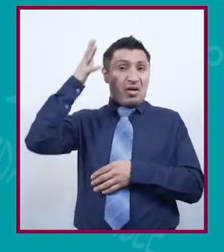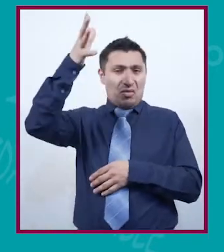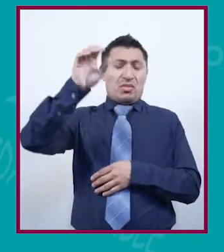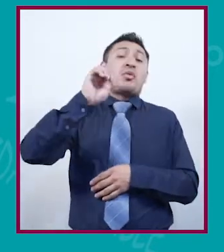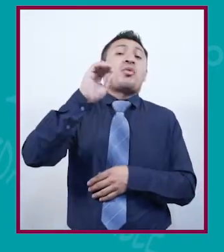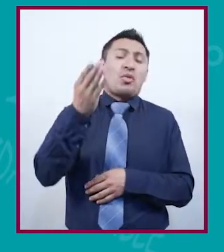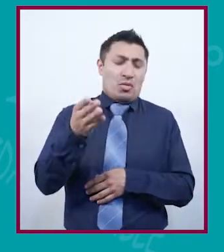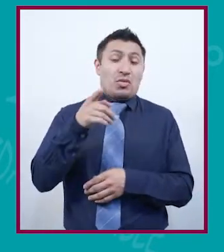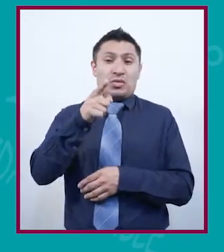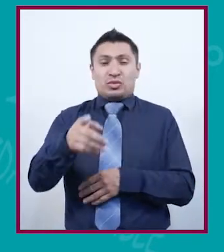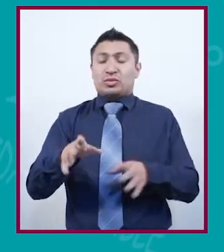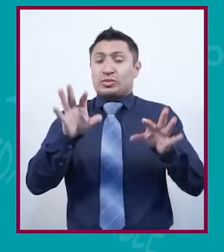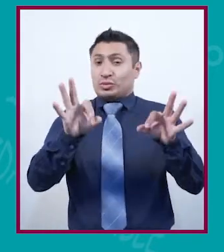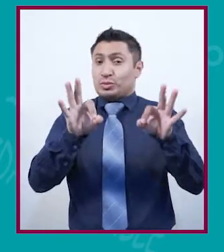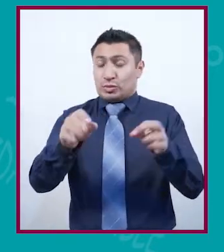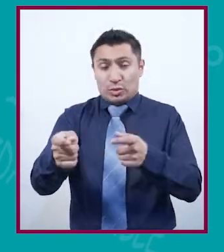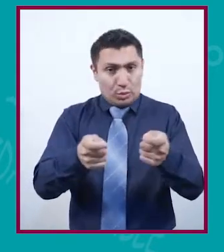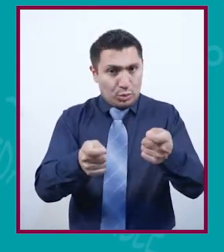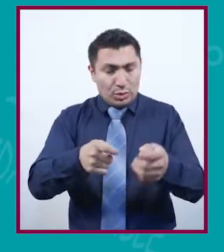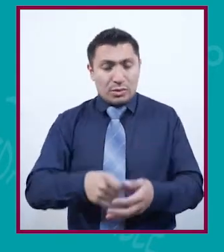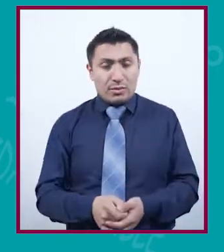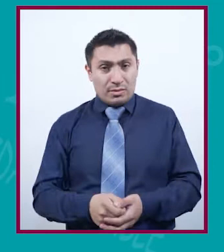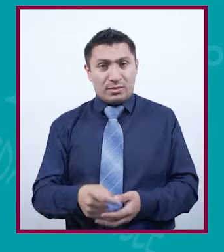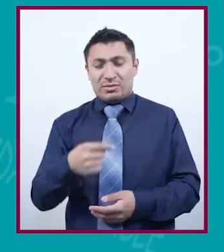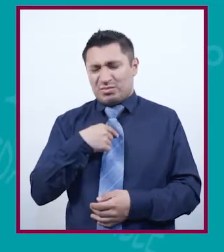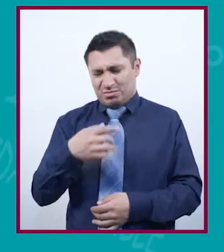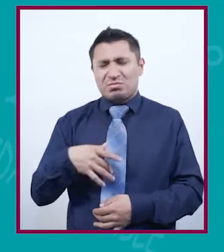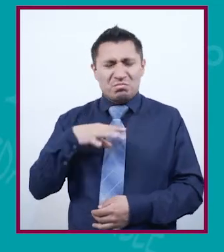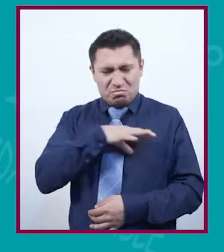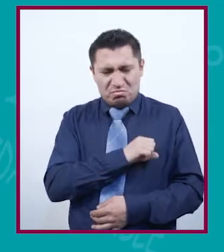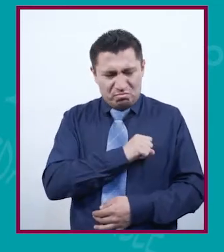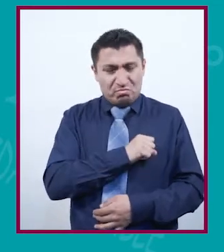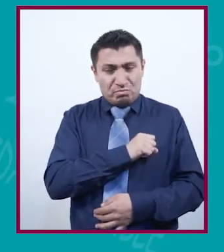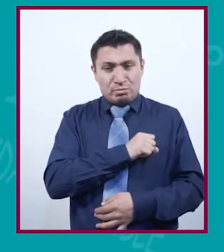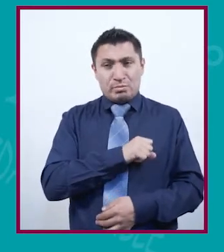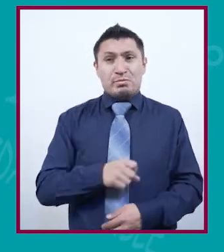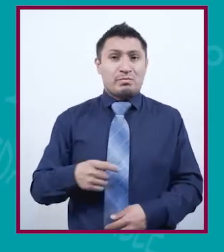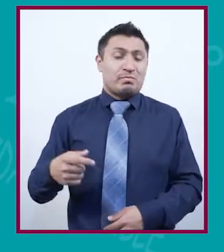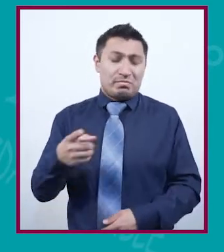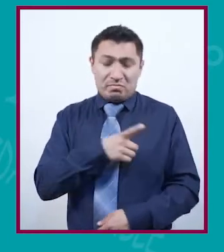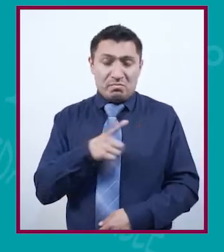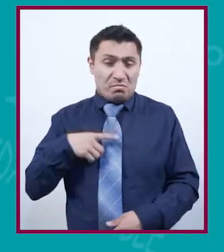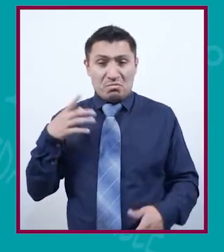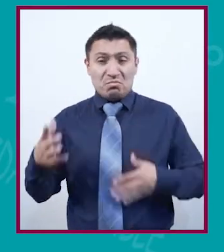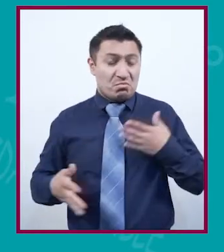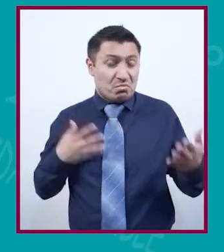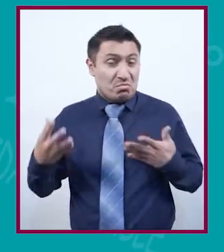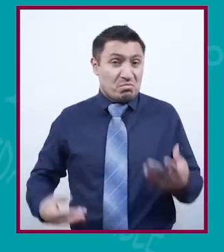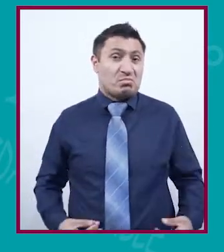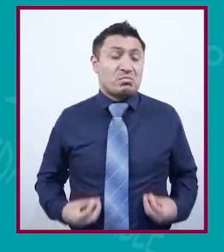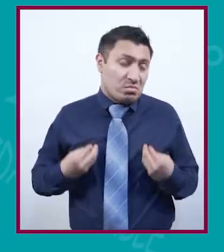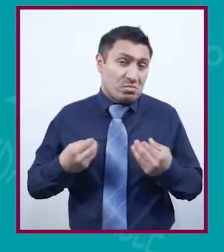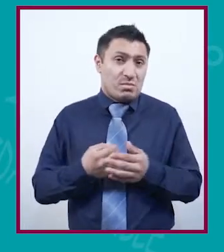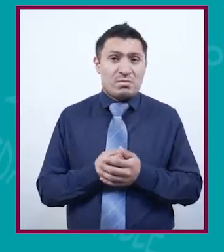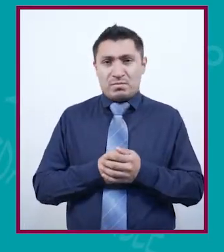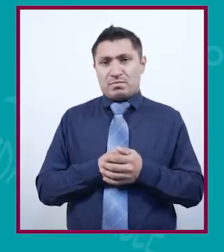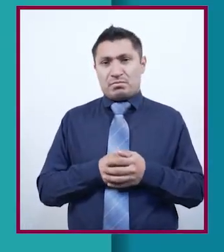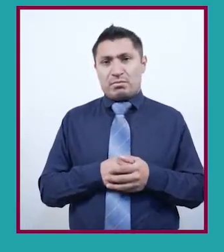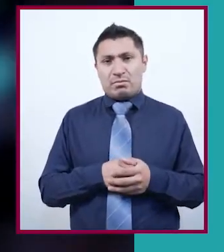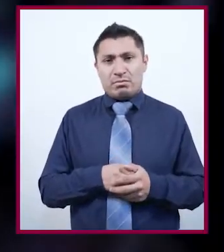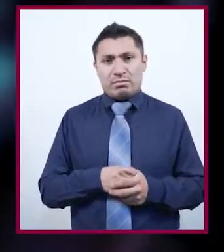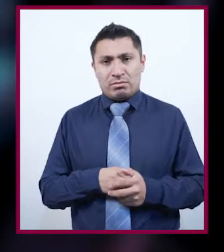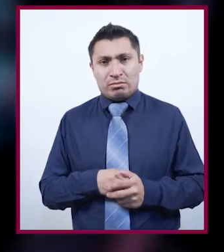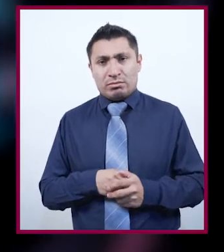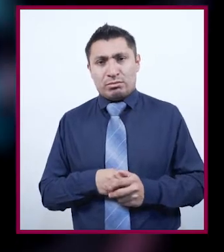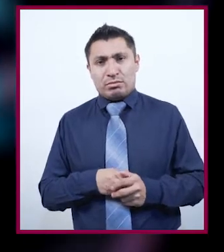en el mañana, obviamente con moderación. Sí, sí me agrada, es una actividad y pues hay que disfrutar, hay que disfrutar la vida en sí.